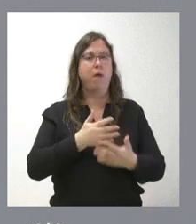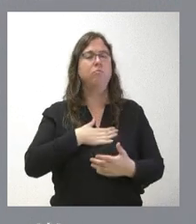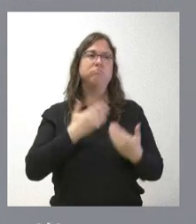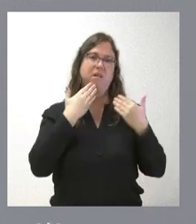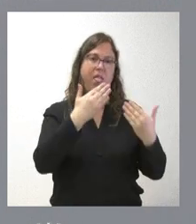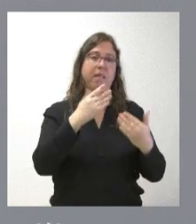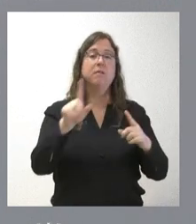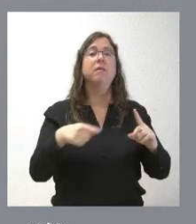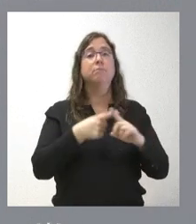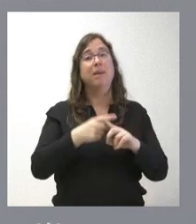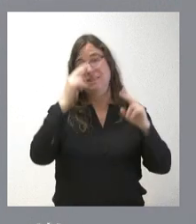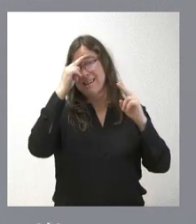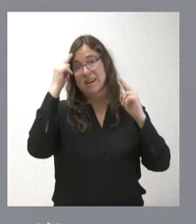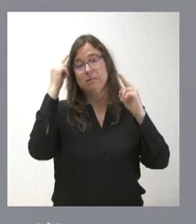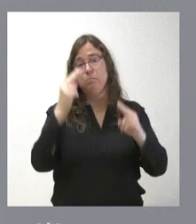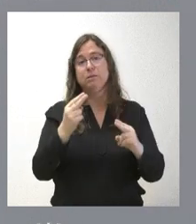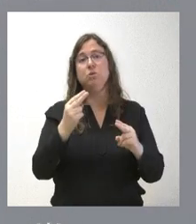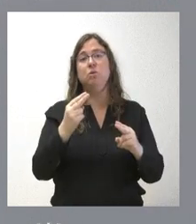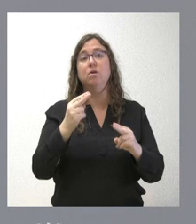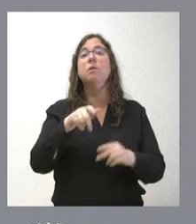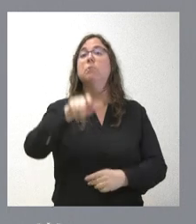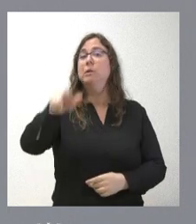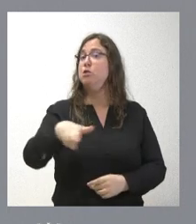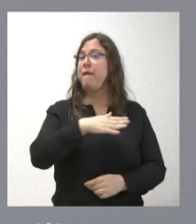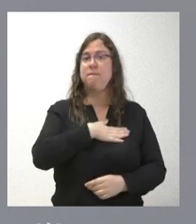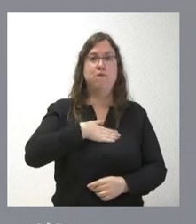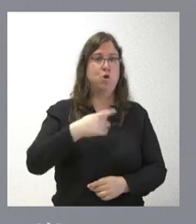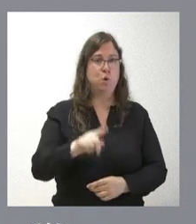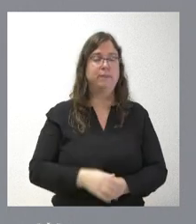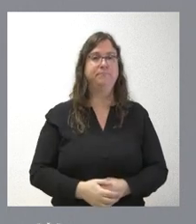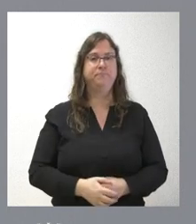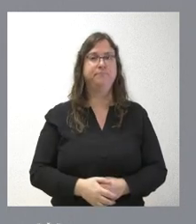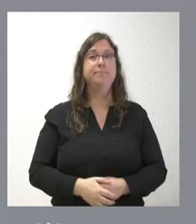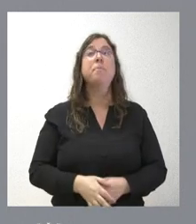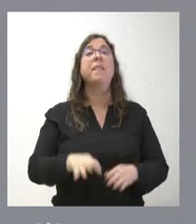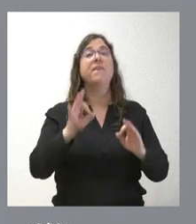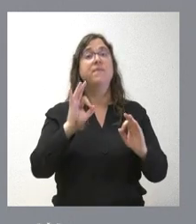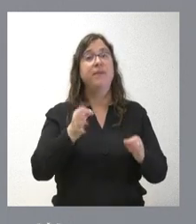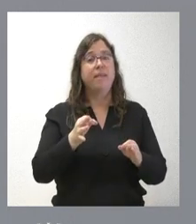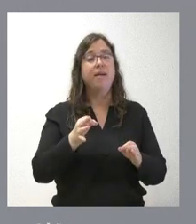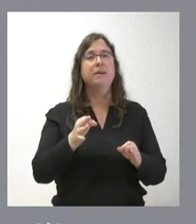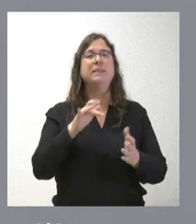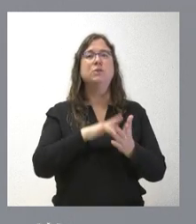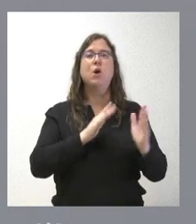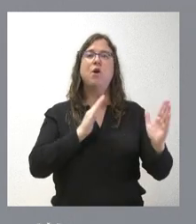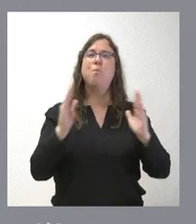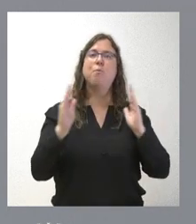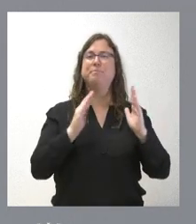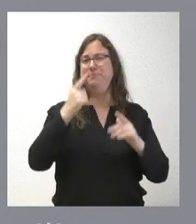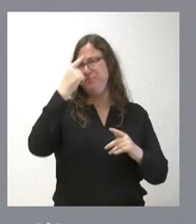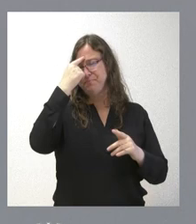y también respetamos a aquellos que no desean hacerlo. Es verdad que hemos llegado a un momento, como ustedes saben,